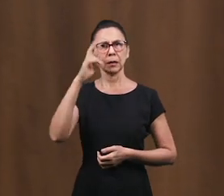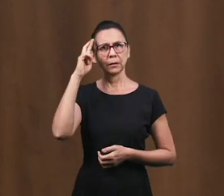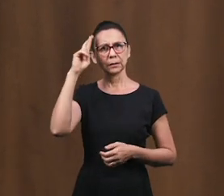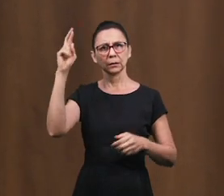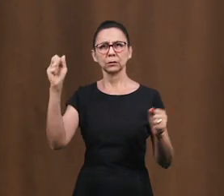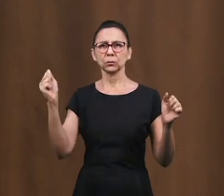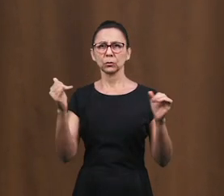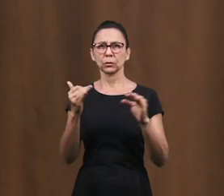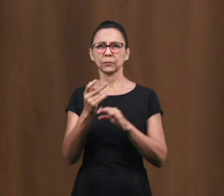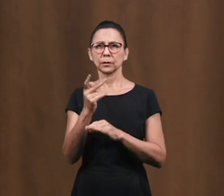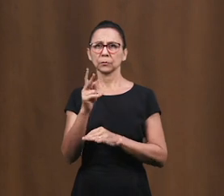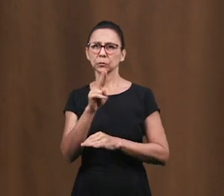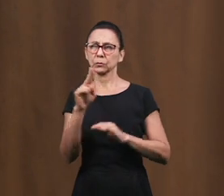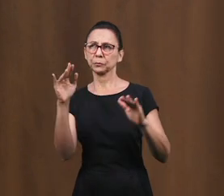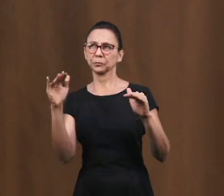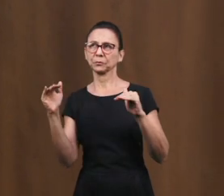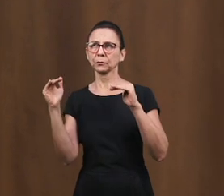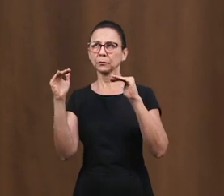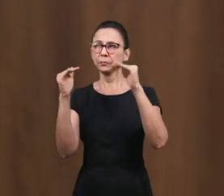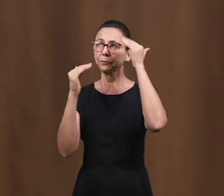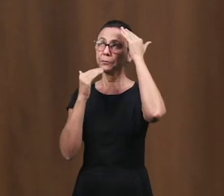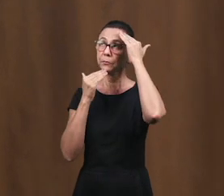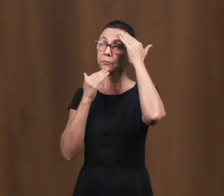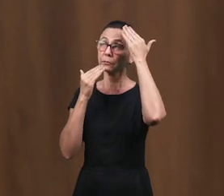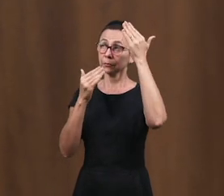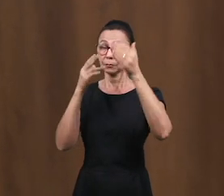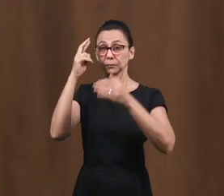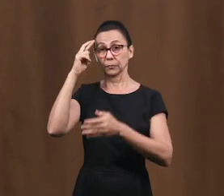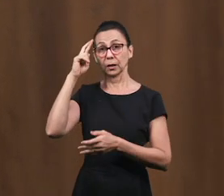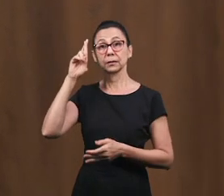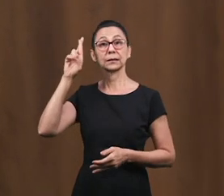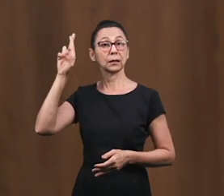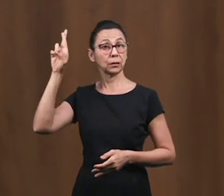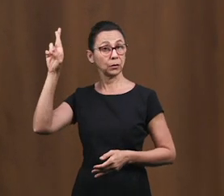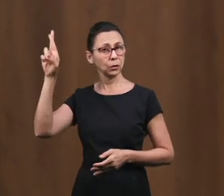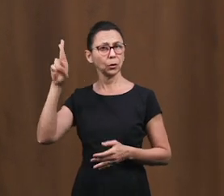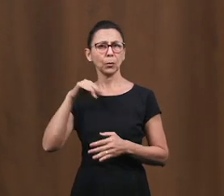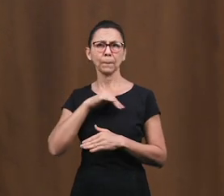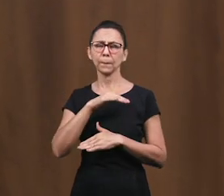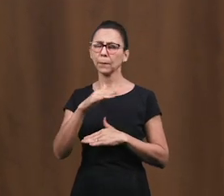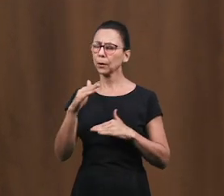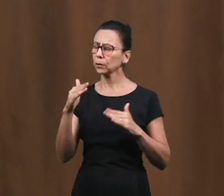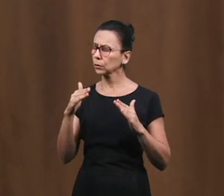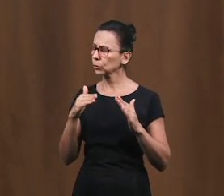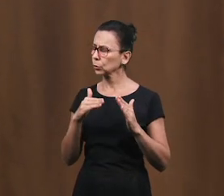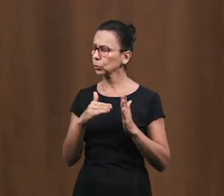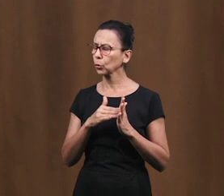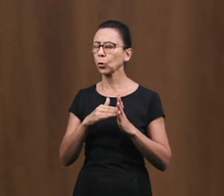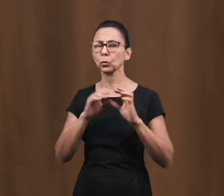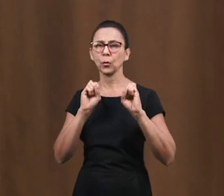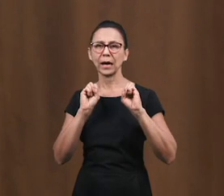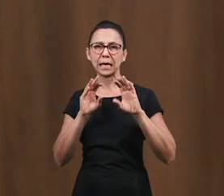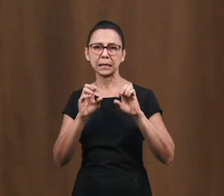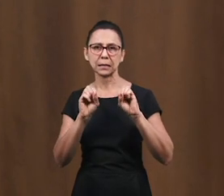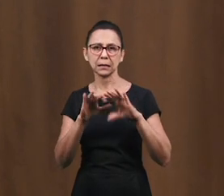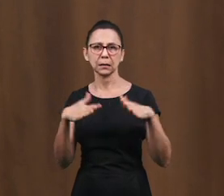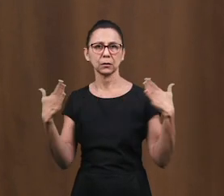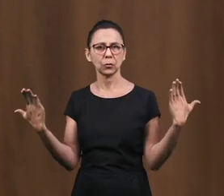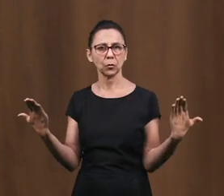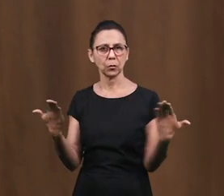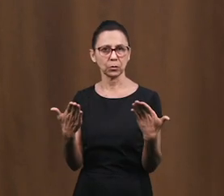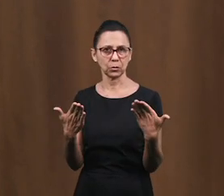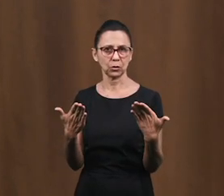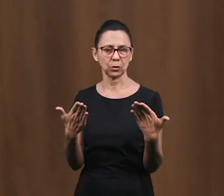Señor, glorificamos Tu nombre Nosotros te bendecimos a Ti, oh Dios Por todo lo que el Señor nos